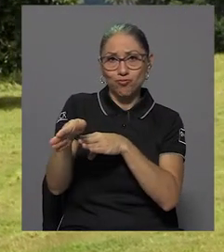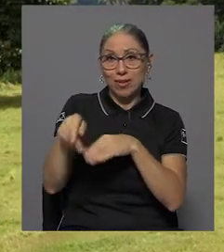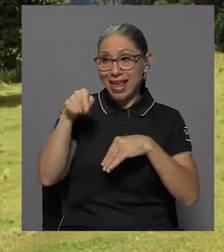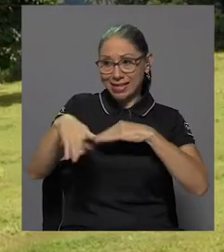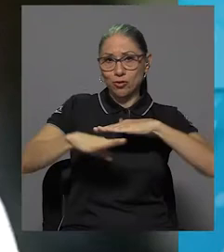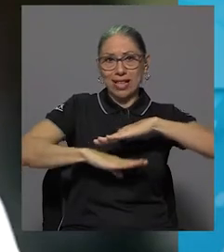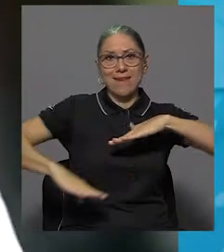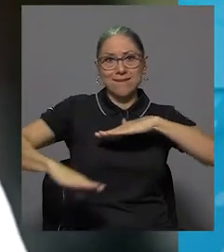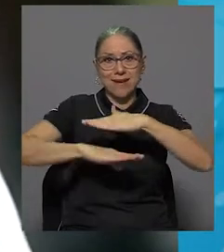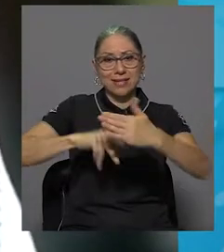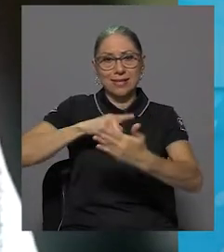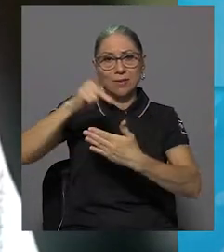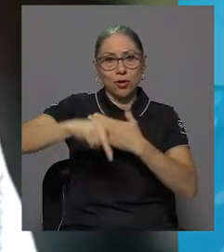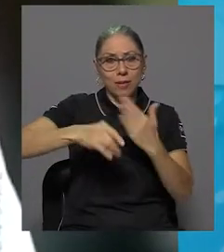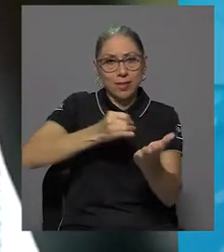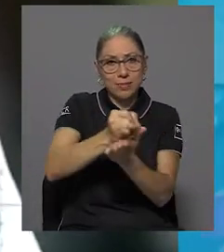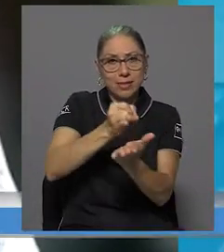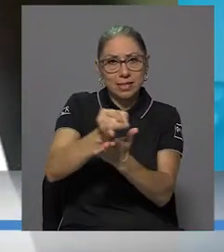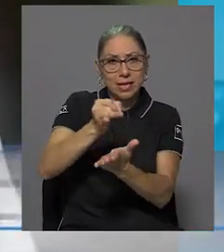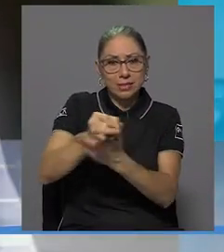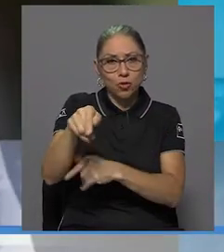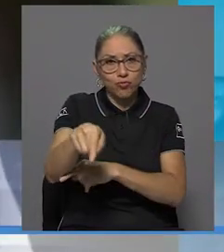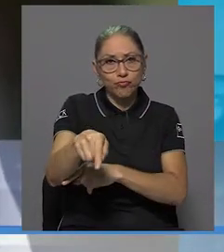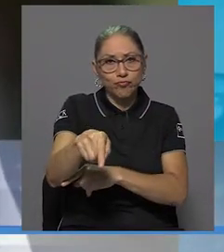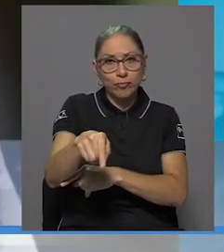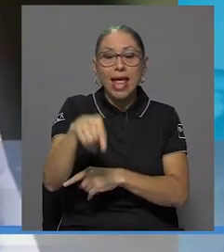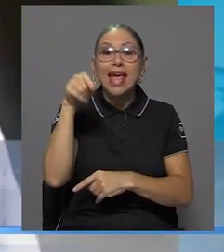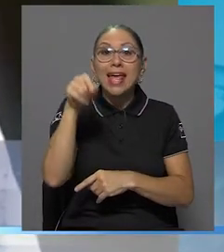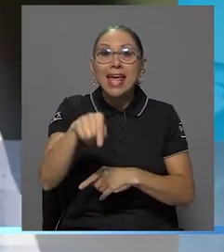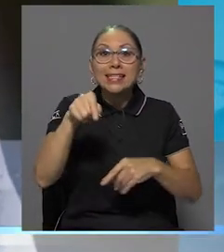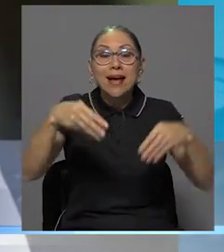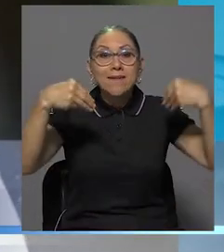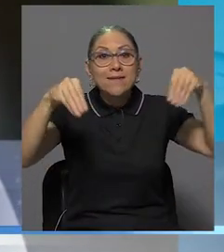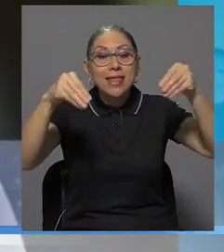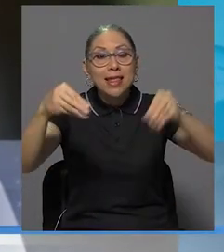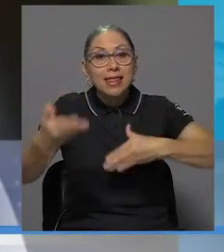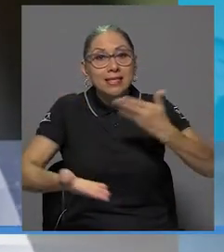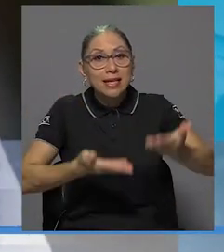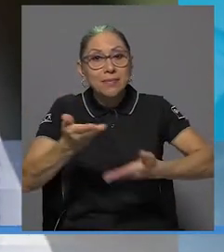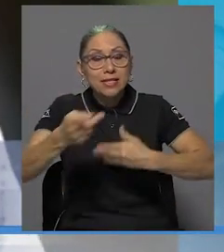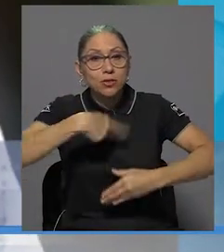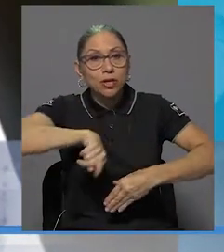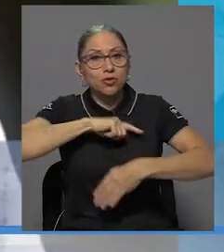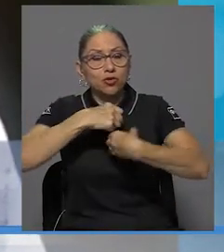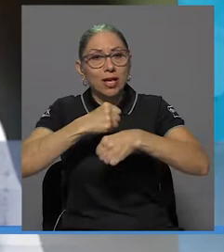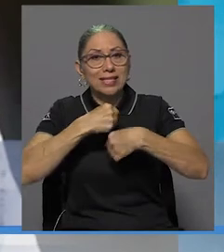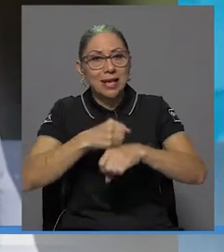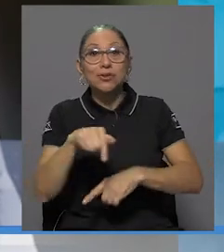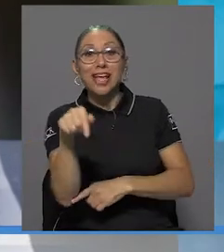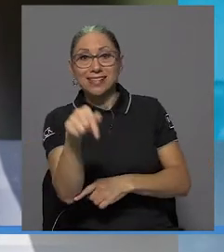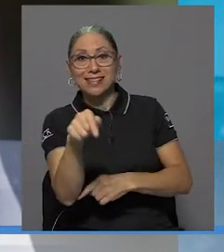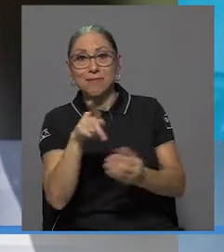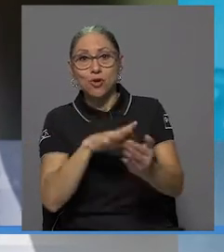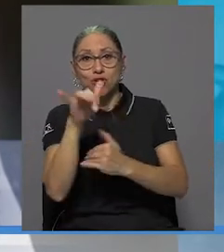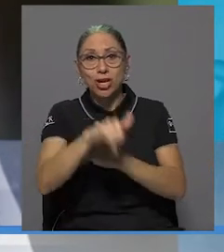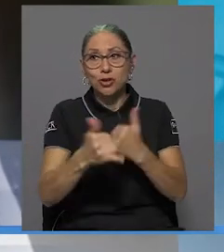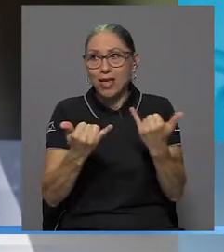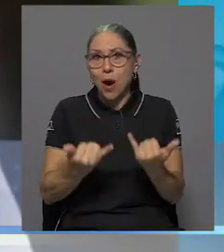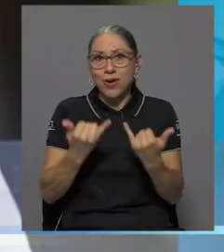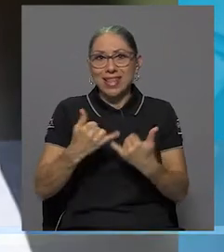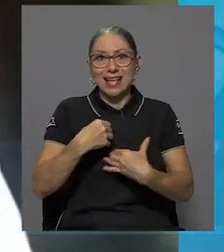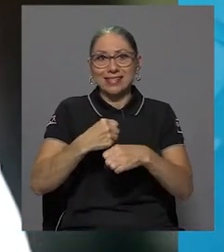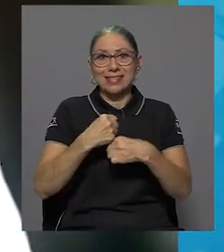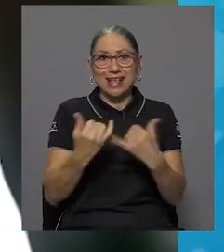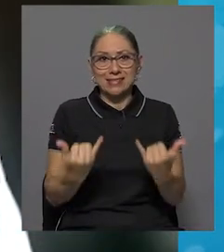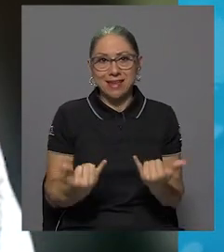Investigación y parte de esa venta de servicios que hacemos es este proyecto que se está desarrollando ahora.